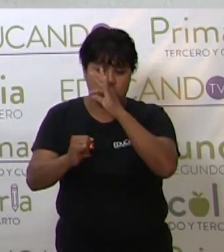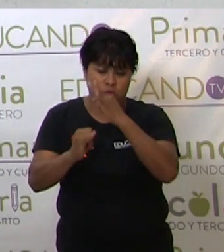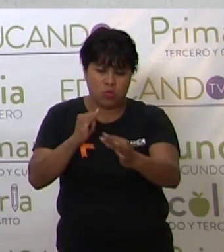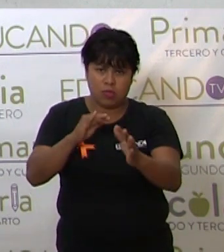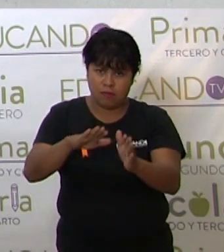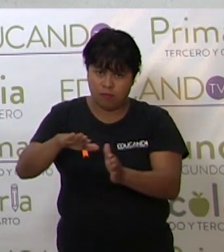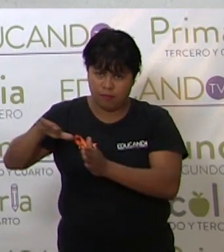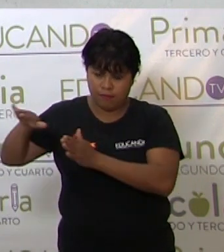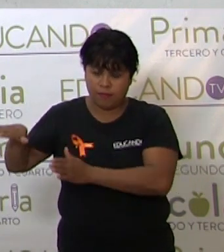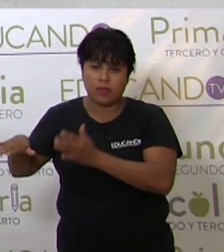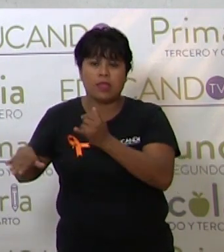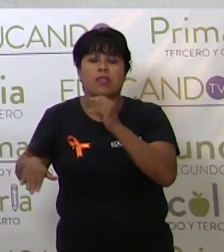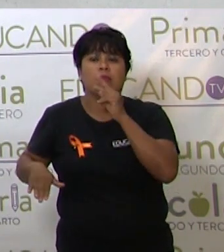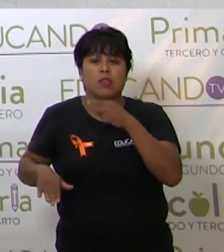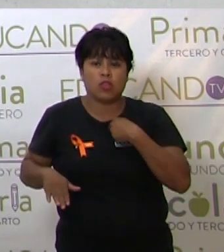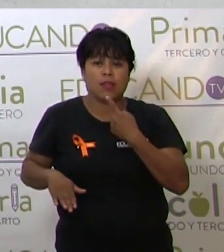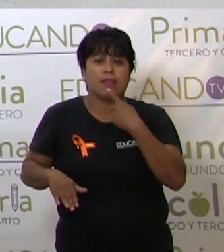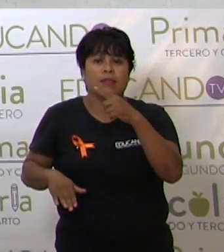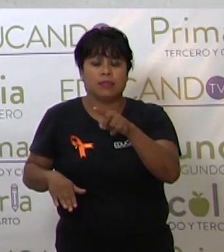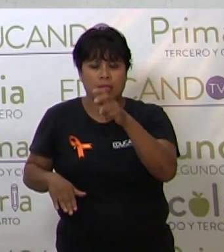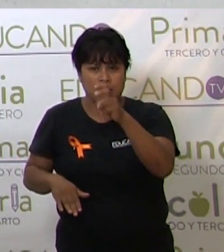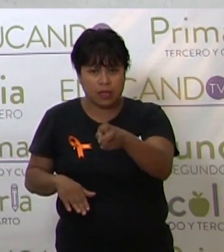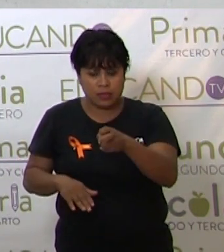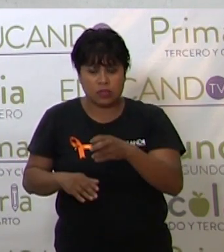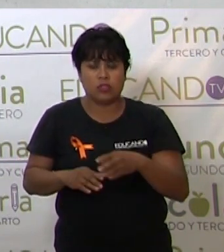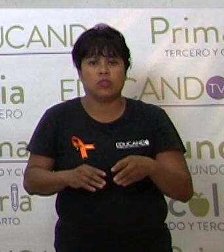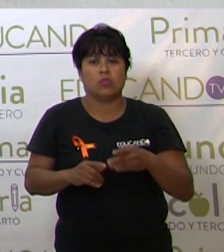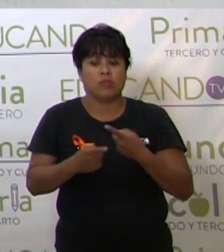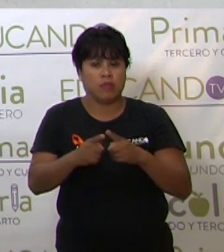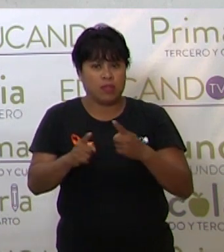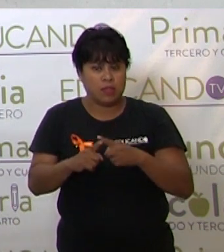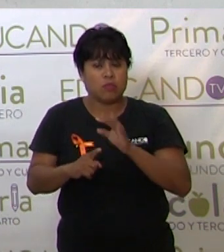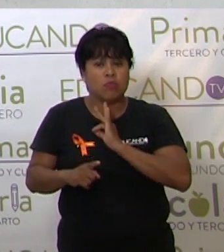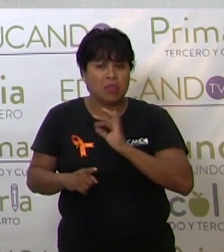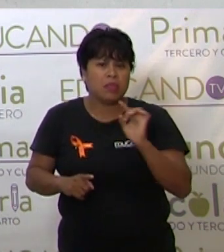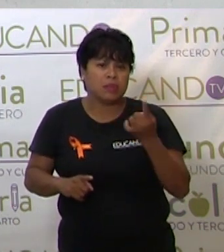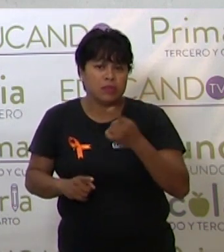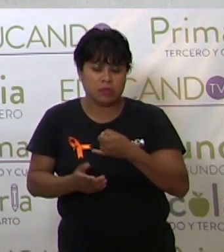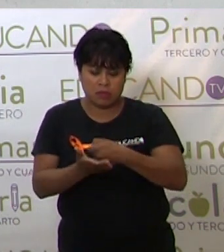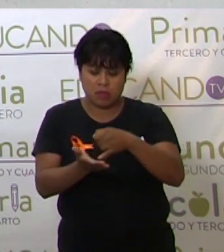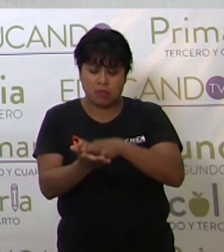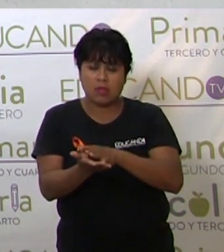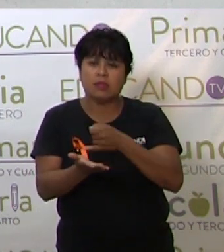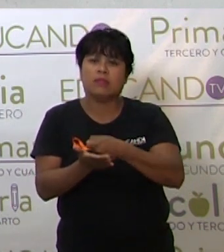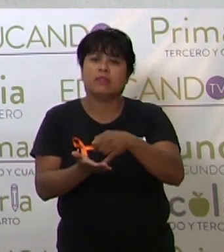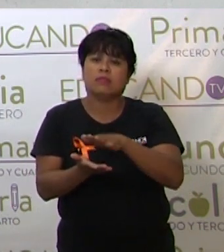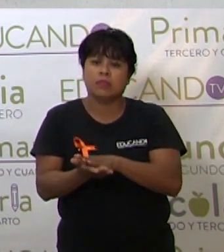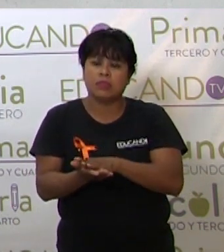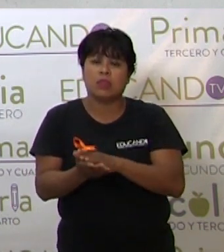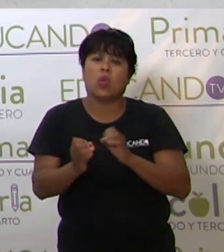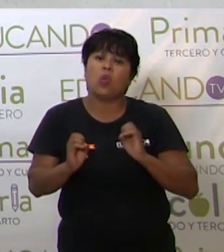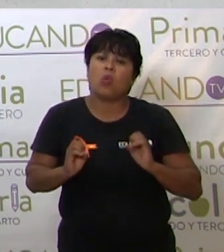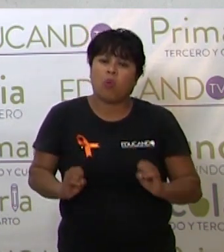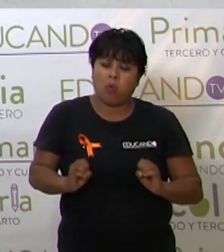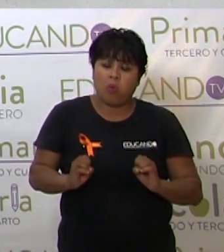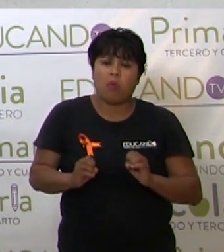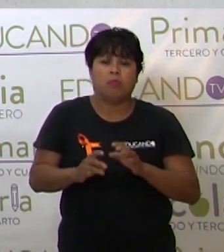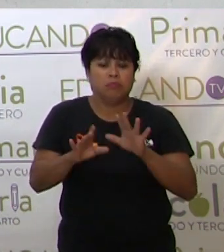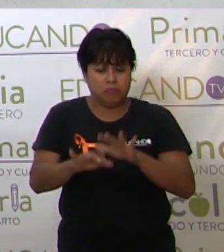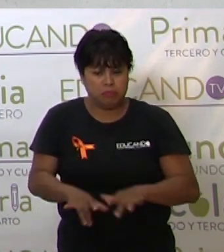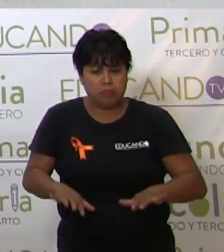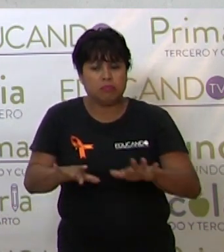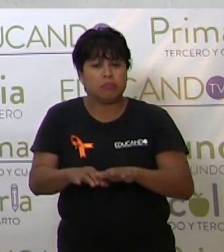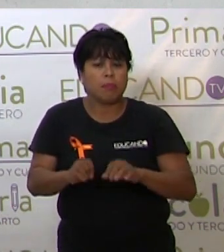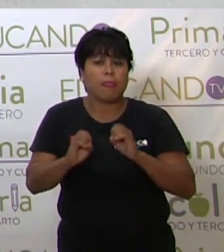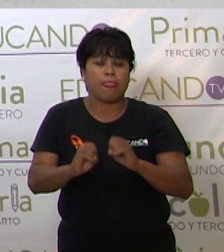Y también yo les decía que estas fuentes documentales pueden ser impresas o digitales y